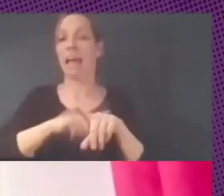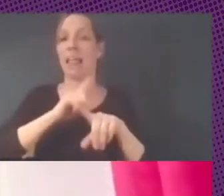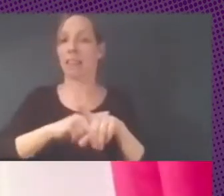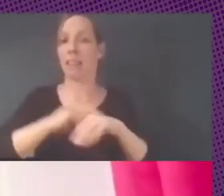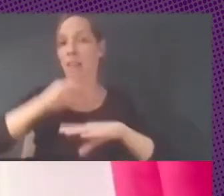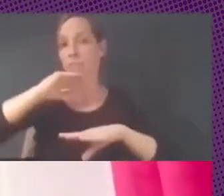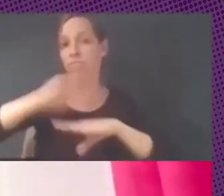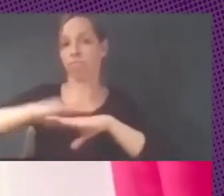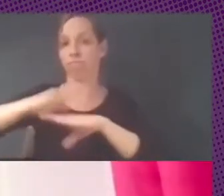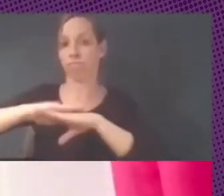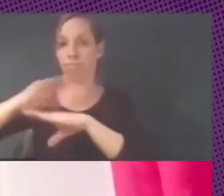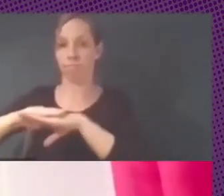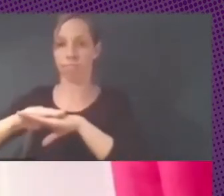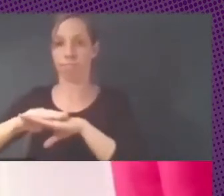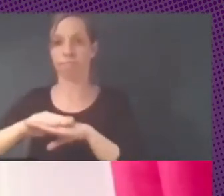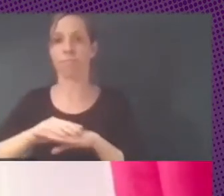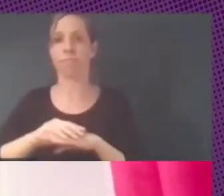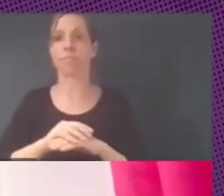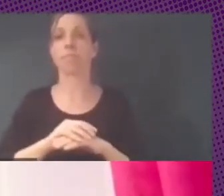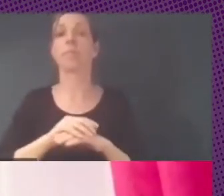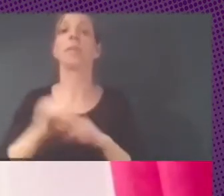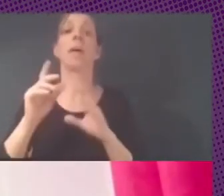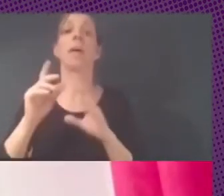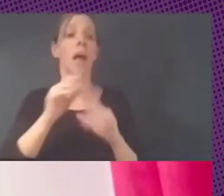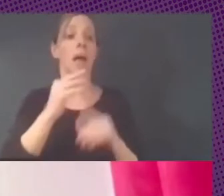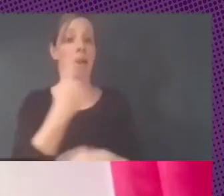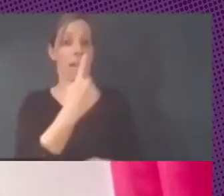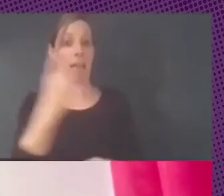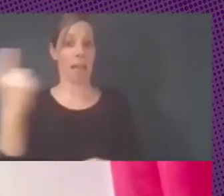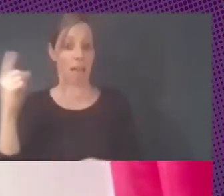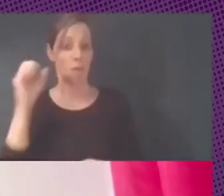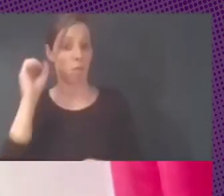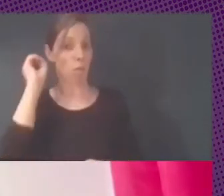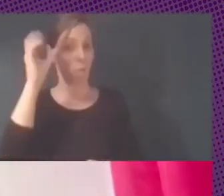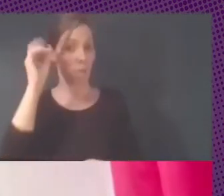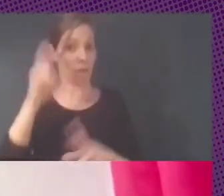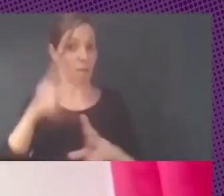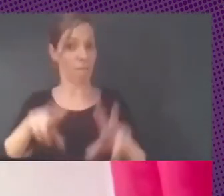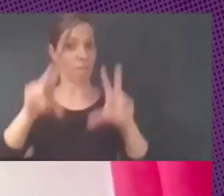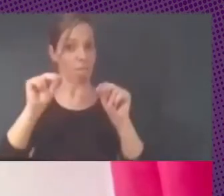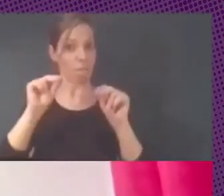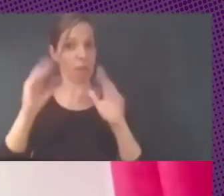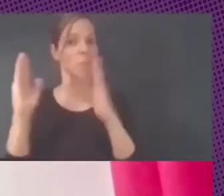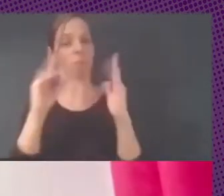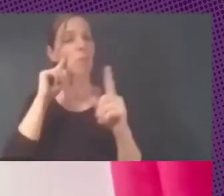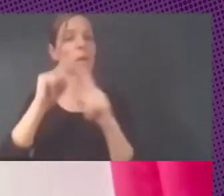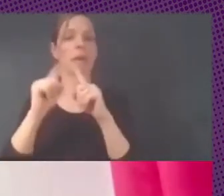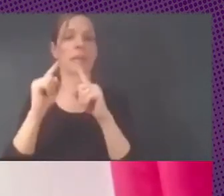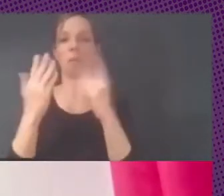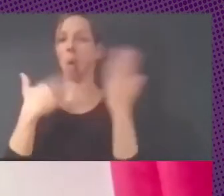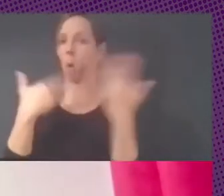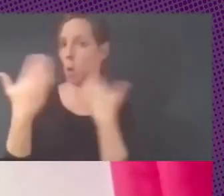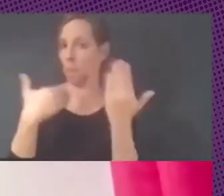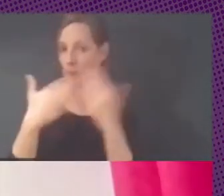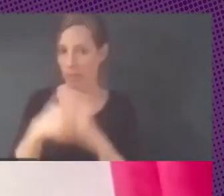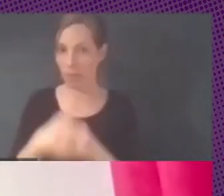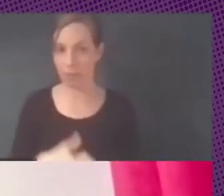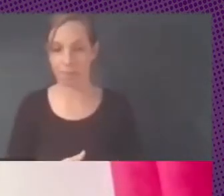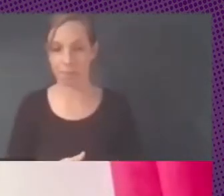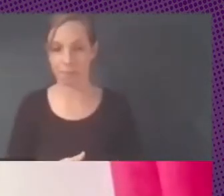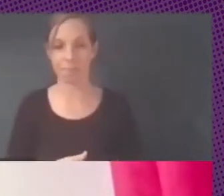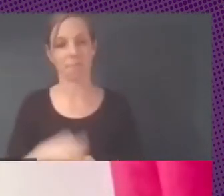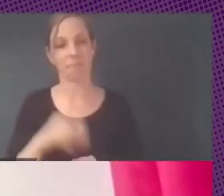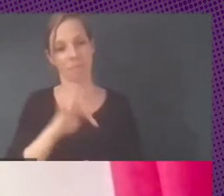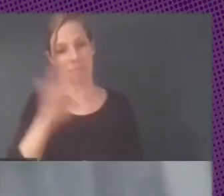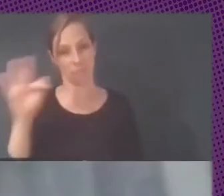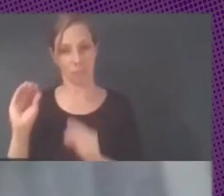de las primeras presentaciones, tener un momento de, en fin, de tener conversación y tal, las presentaciones. Ismael tiene